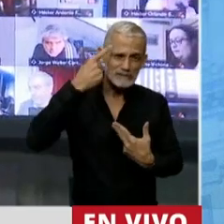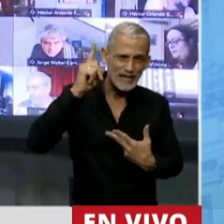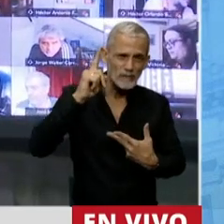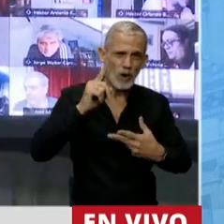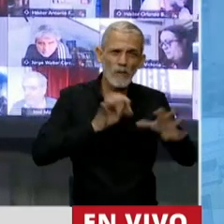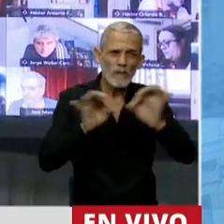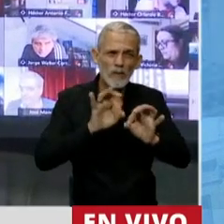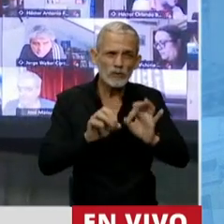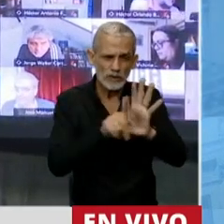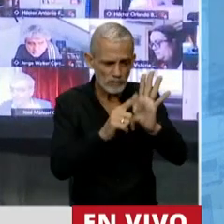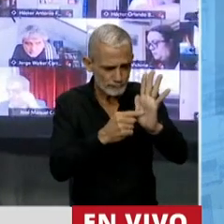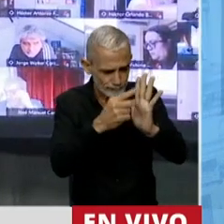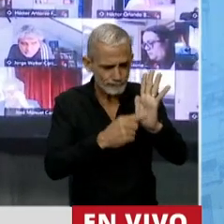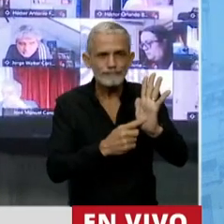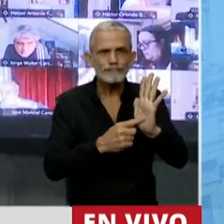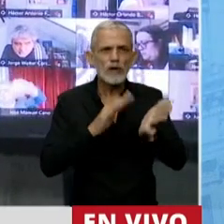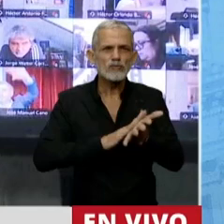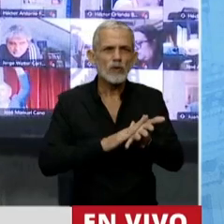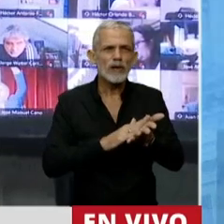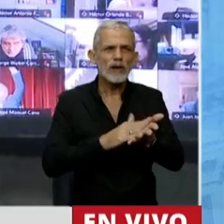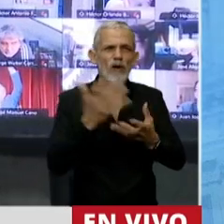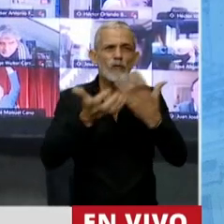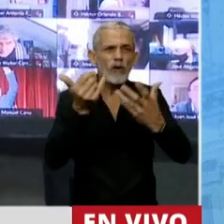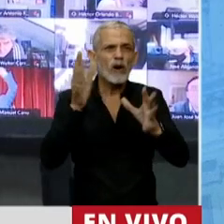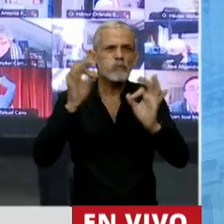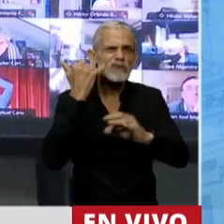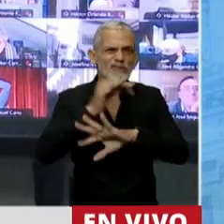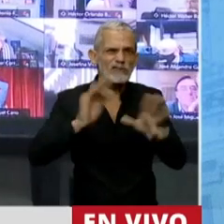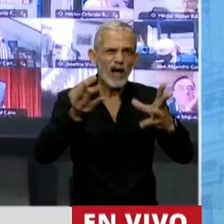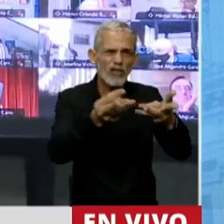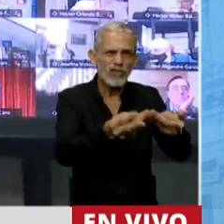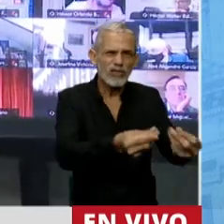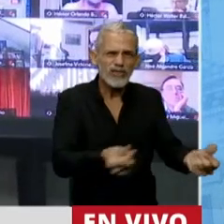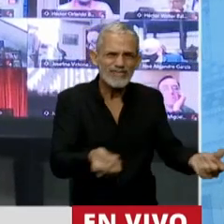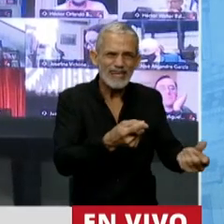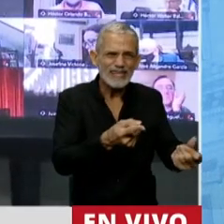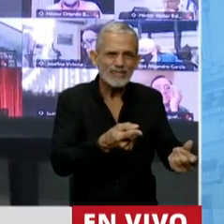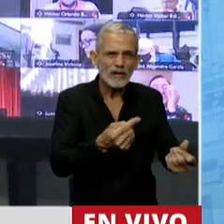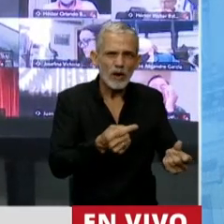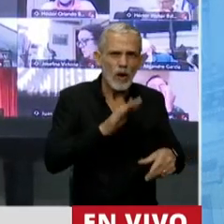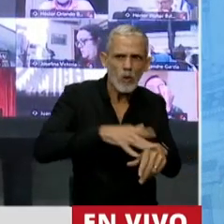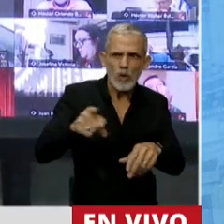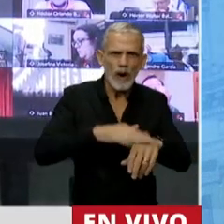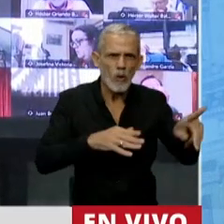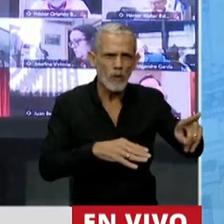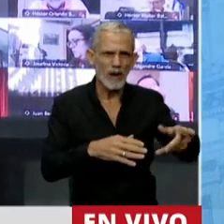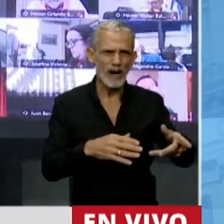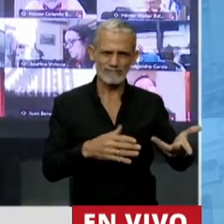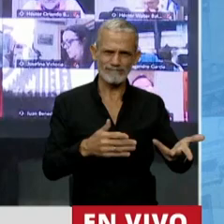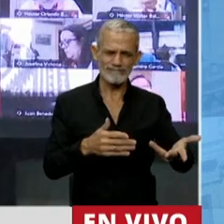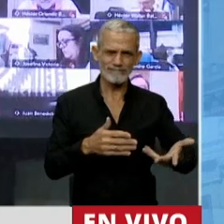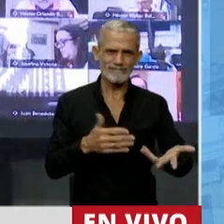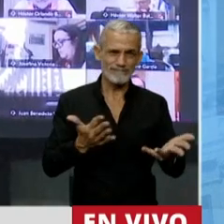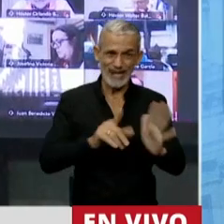sobre las cenizas y que crea culpables. Esta ley, así